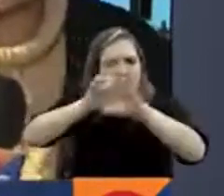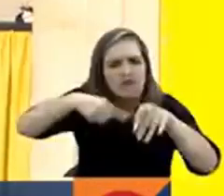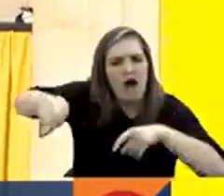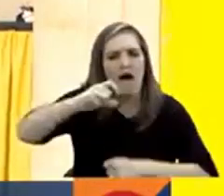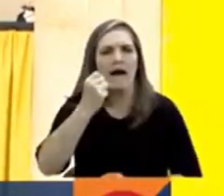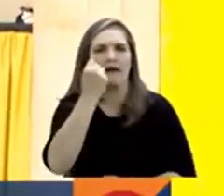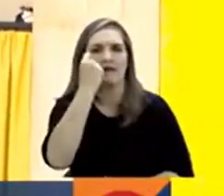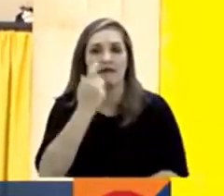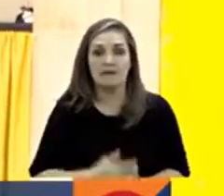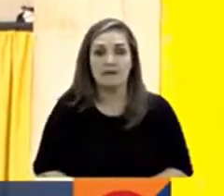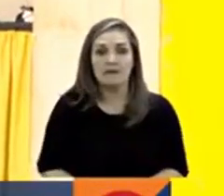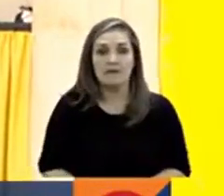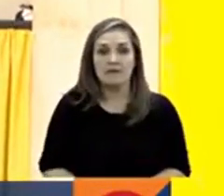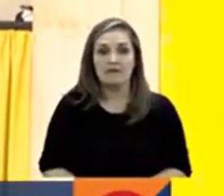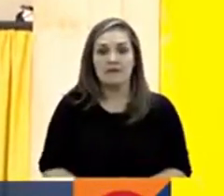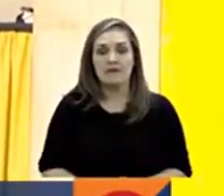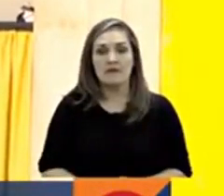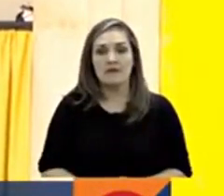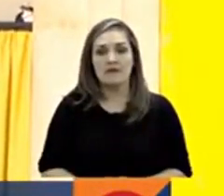Las reformas